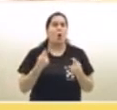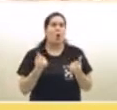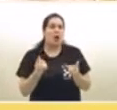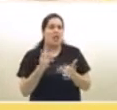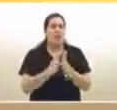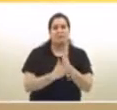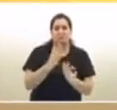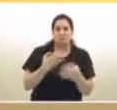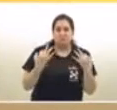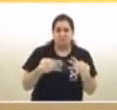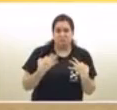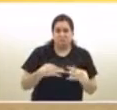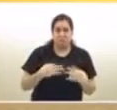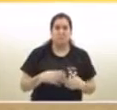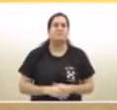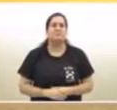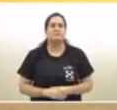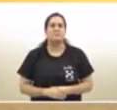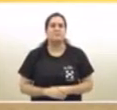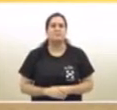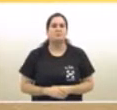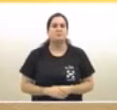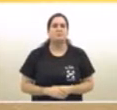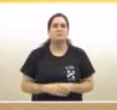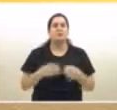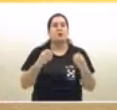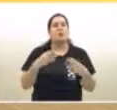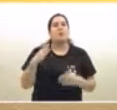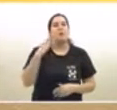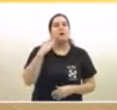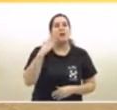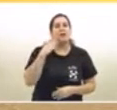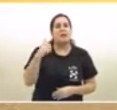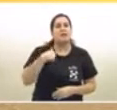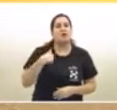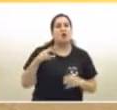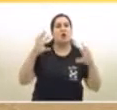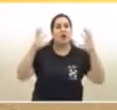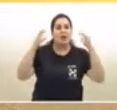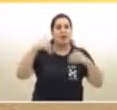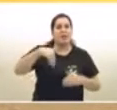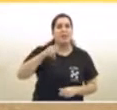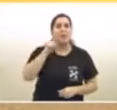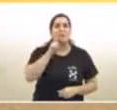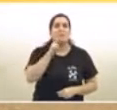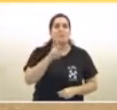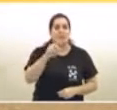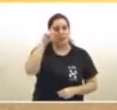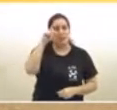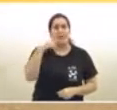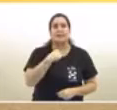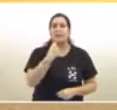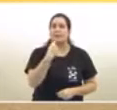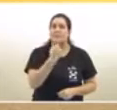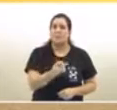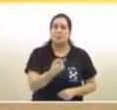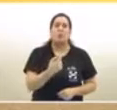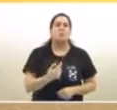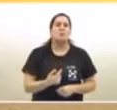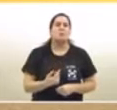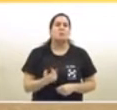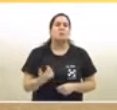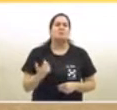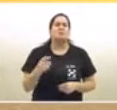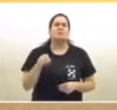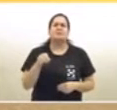¿Qué tal? La reta Jorge Moure de Radio Mitre. ¿Qué tal, funcionarios, ministros? La pregunta tiene que ver un poco con lo